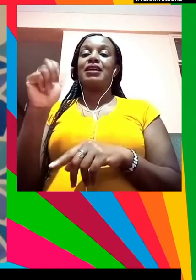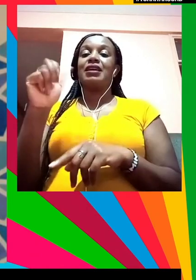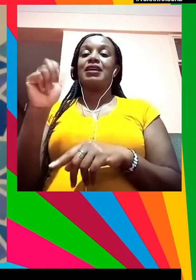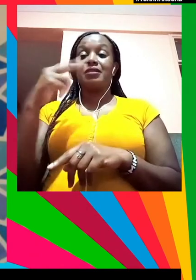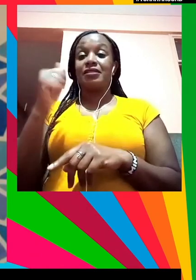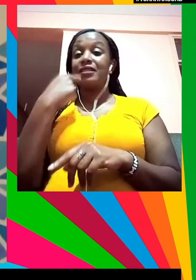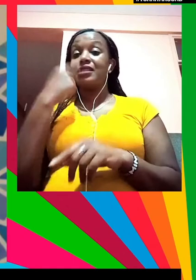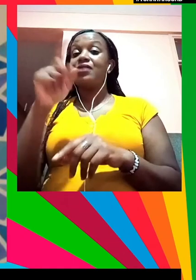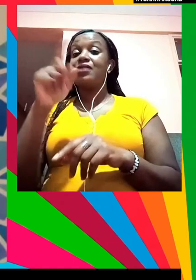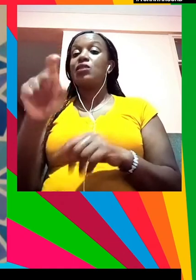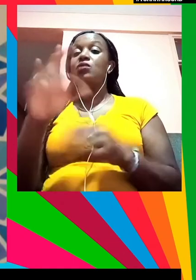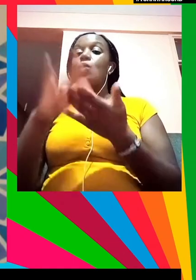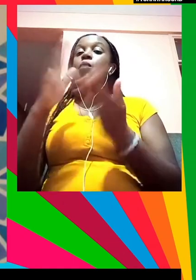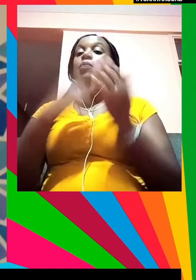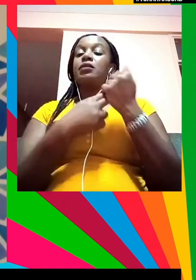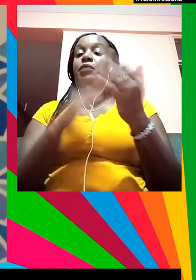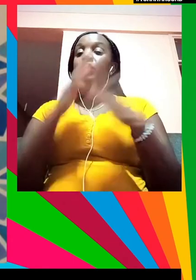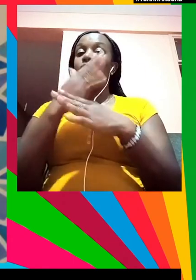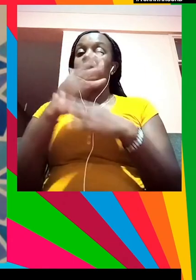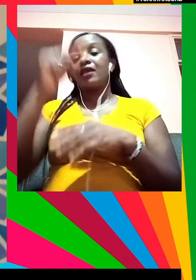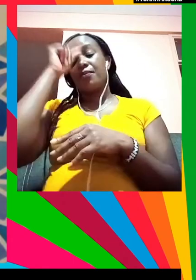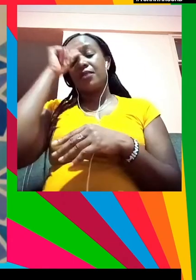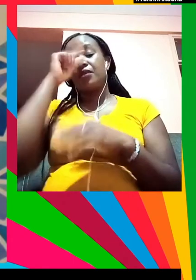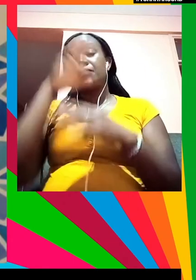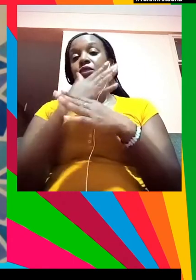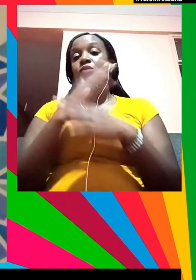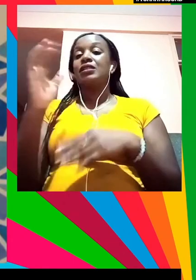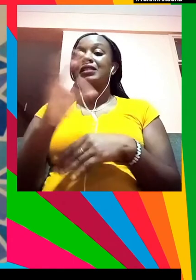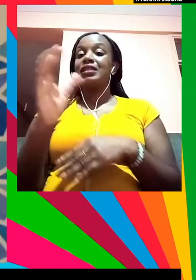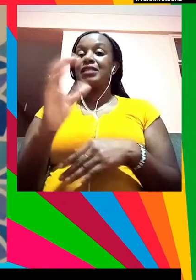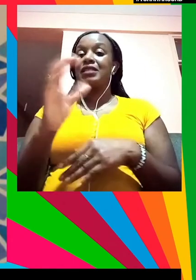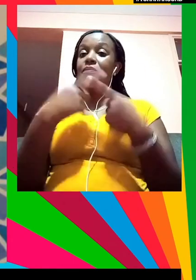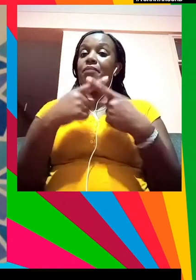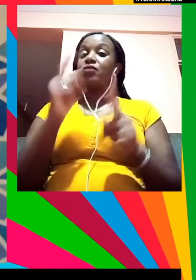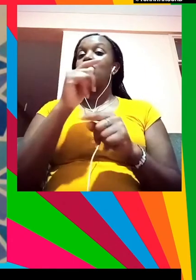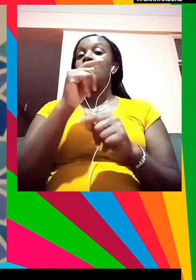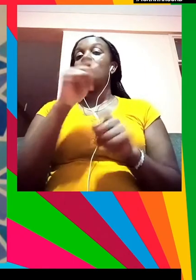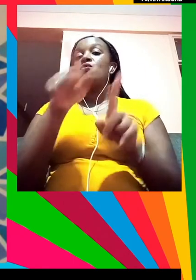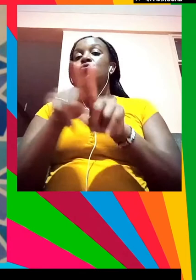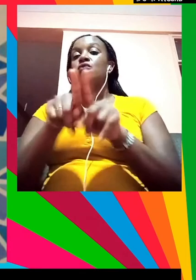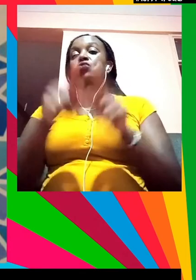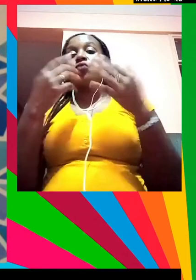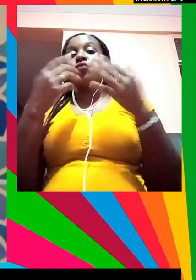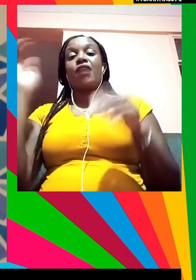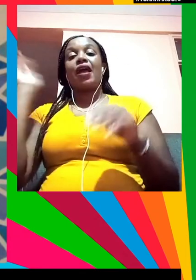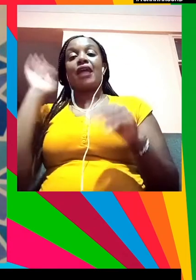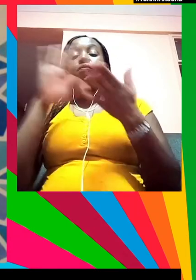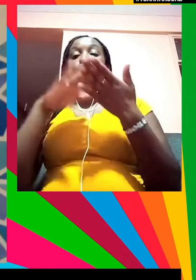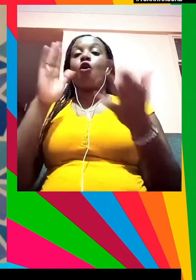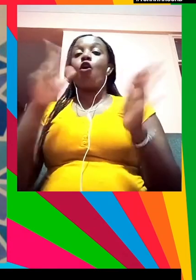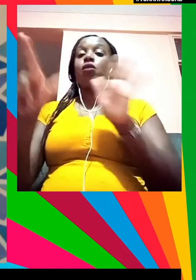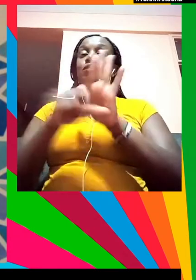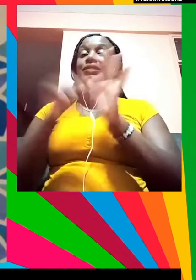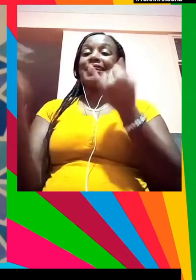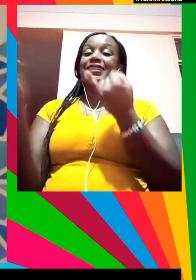asociarnos más con los gobiernos empresas ciudadanos y por otra parte ha de haber más leyes como